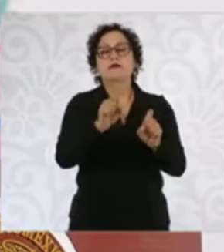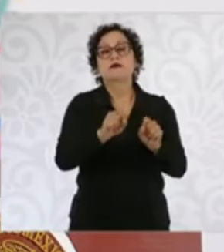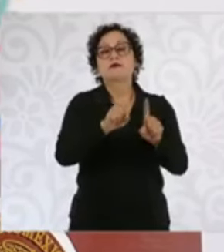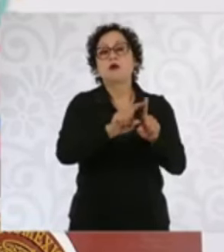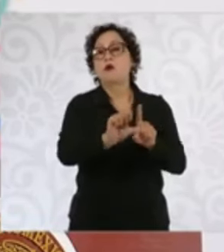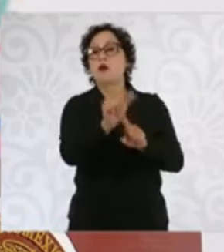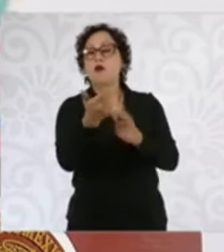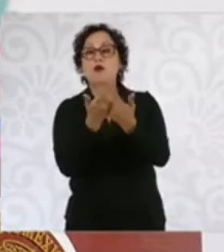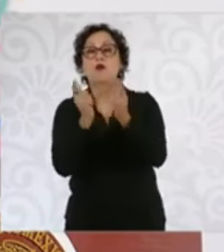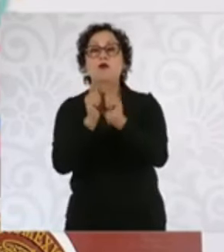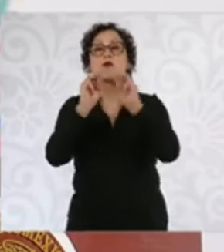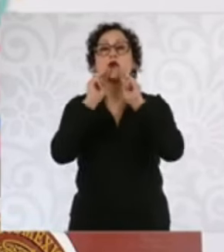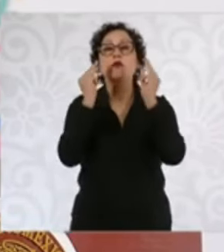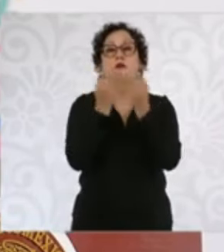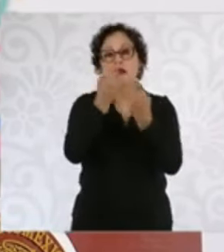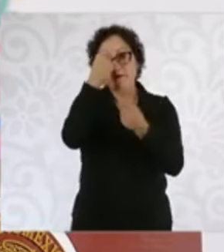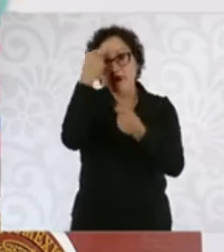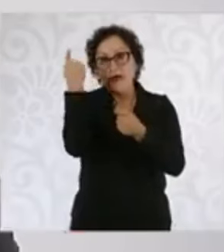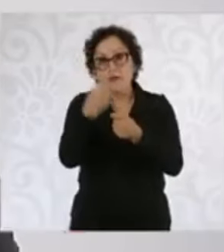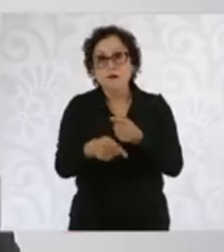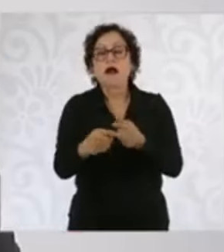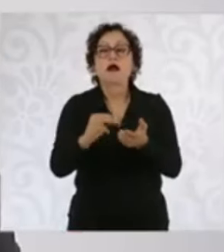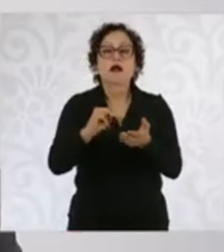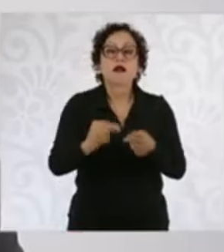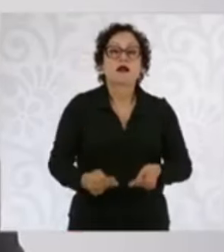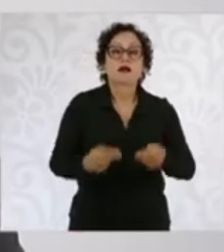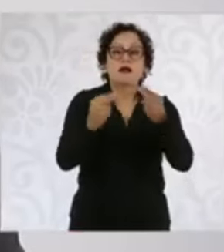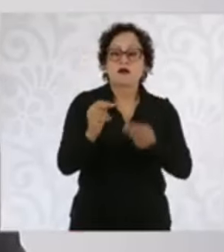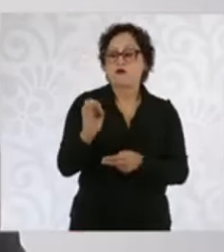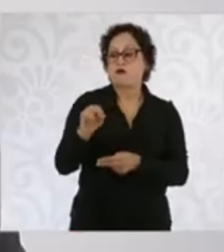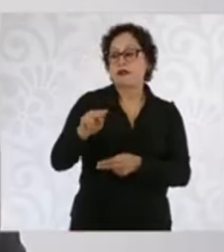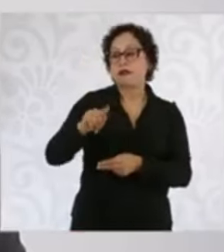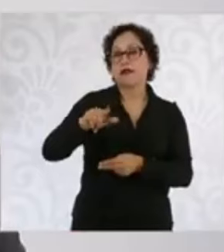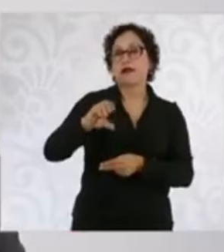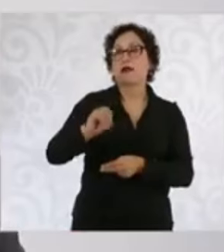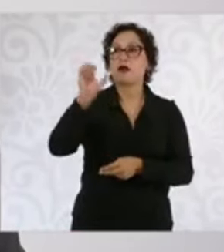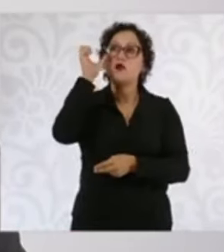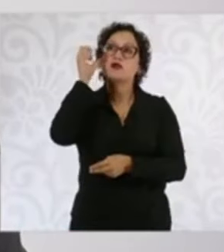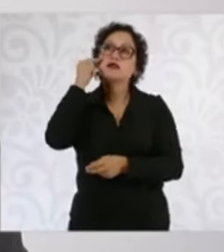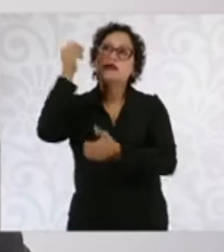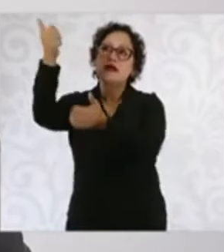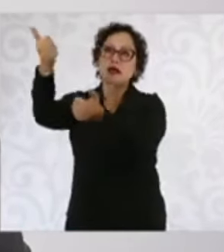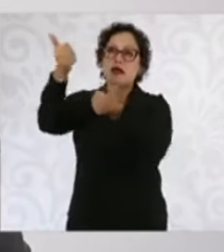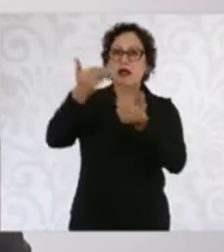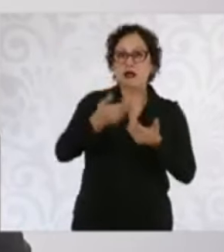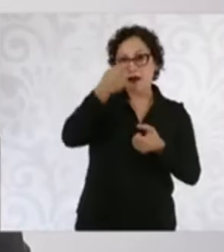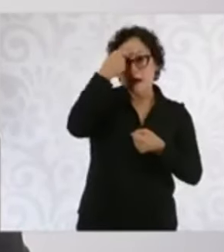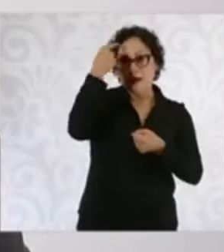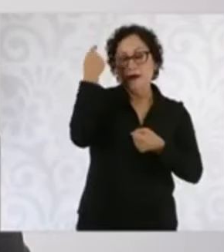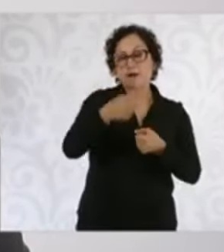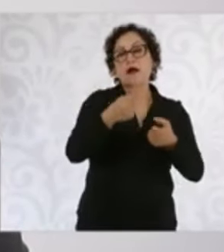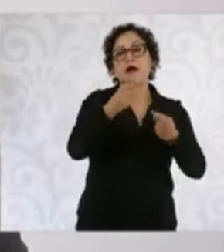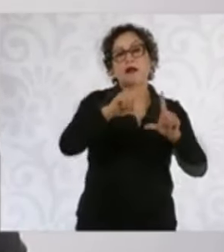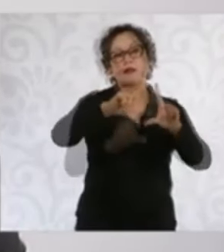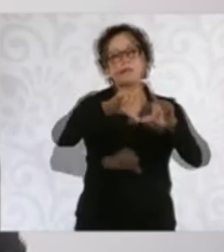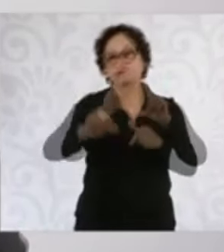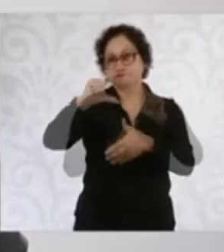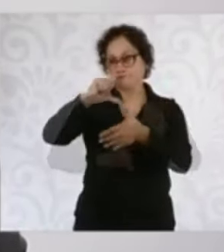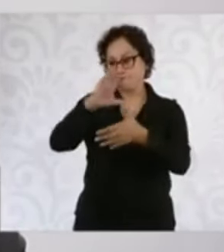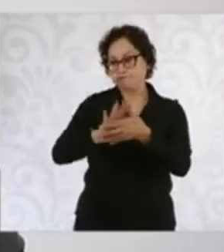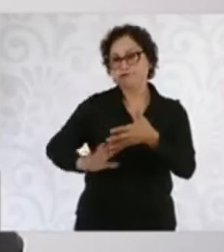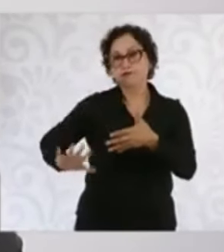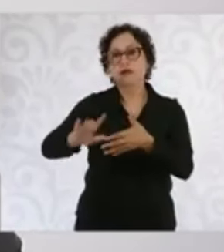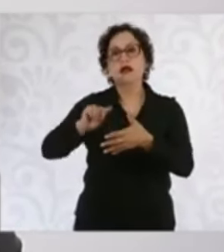cárteles para el traslado de fentanilo proveniente de China hacia Centroamérica, Sudamérica, Europa y los Estados Unidos.